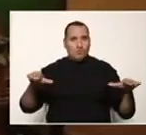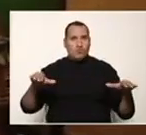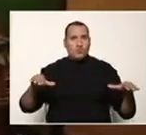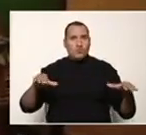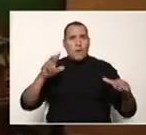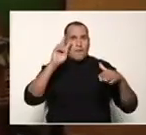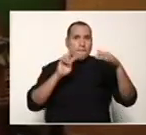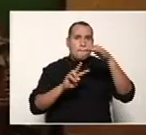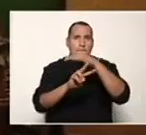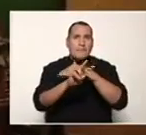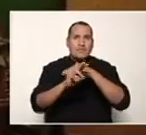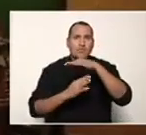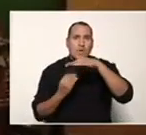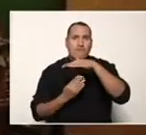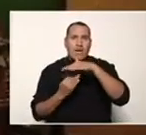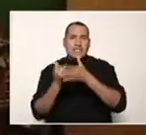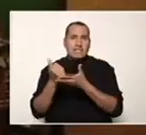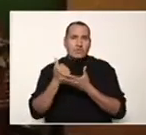realizar con él